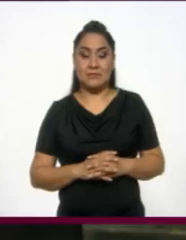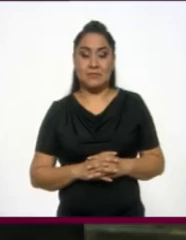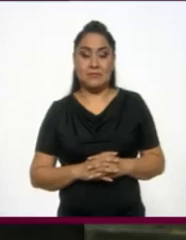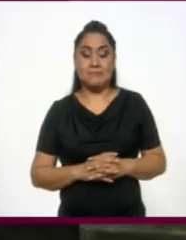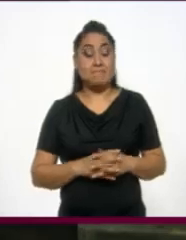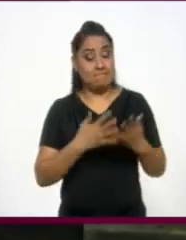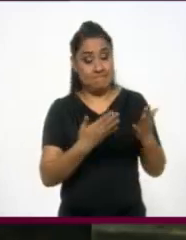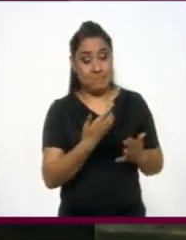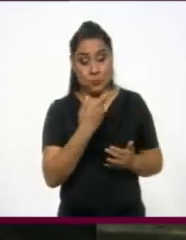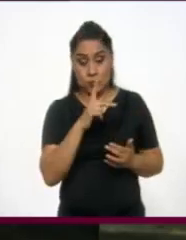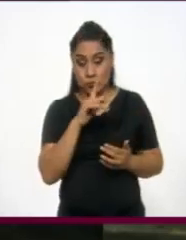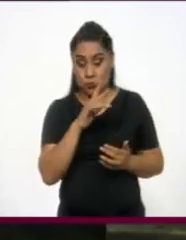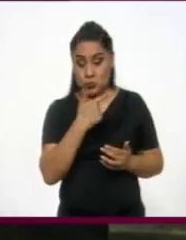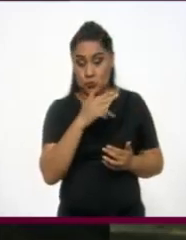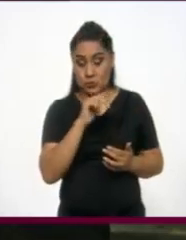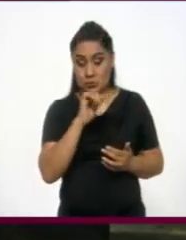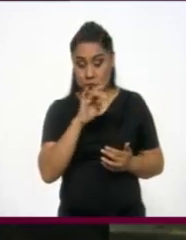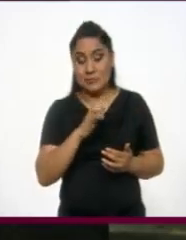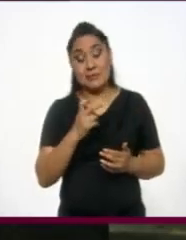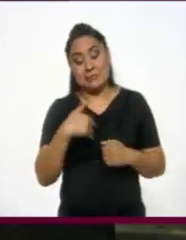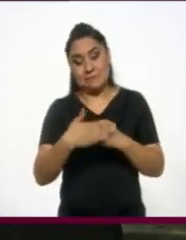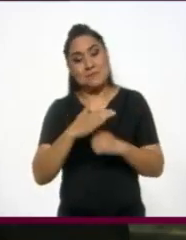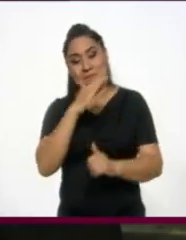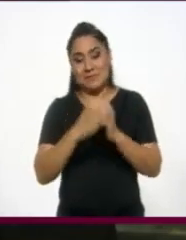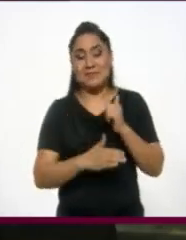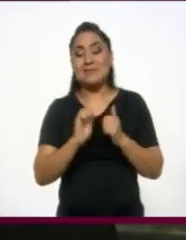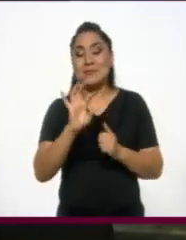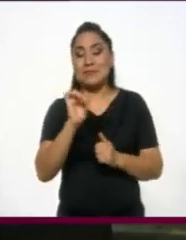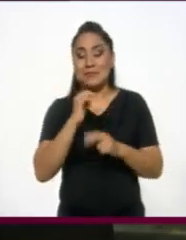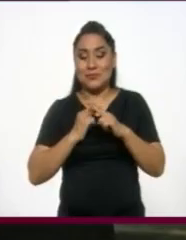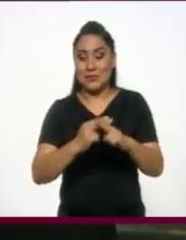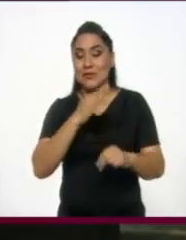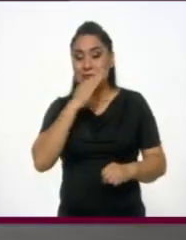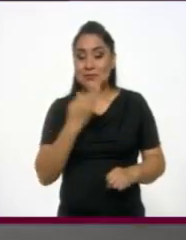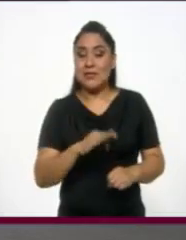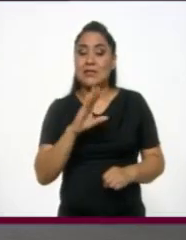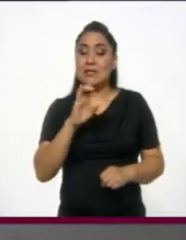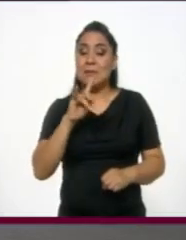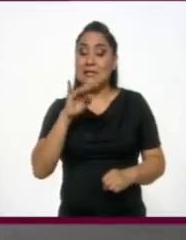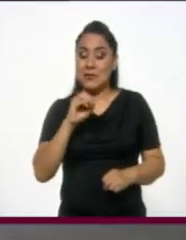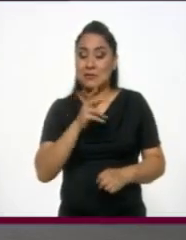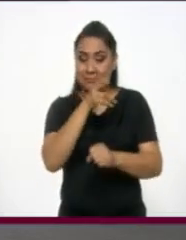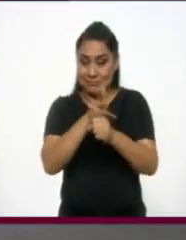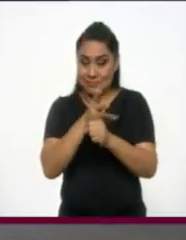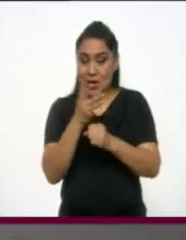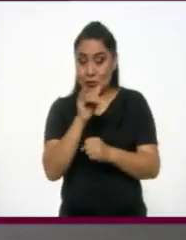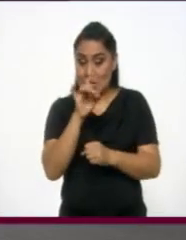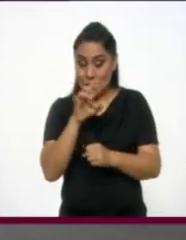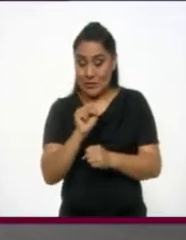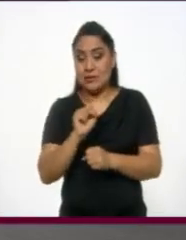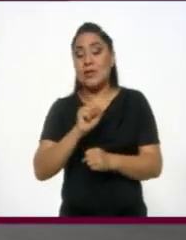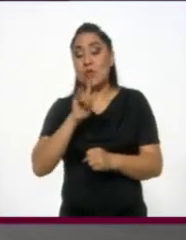Bien, Guadalupe, pues aquí estamos para la conclusión de esta 46ª edición del Festival Cervantino, con imágenes de José Luis Cortés